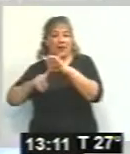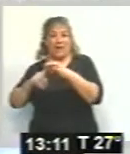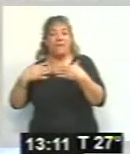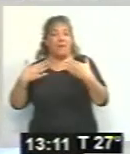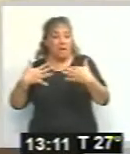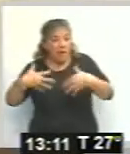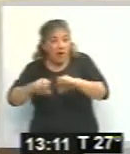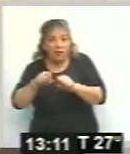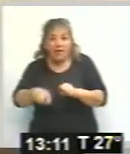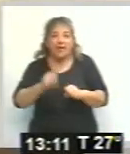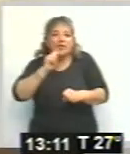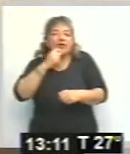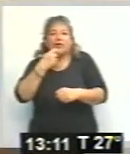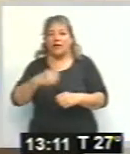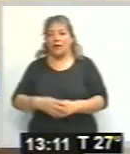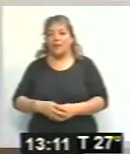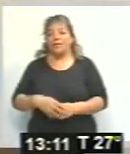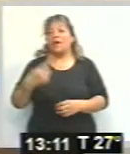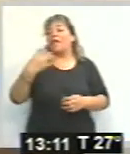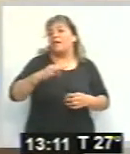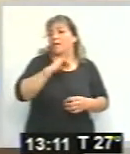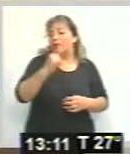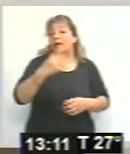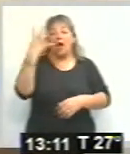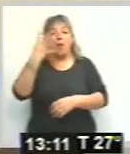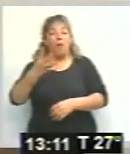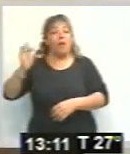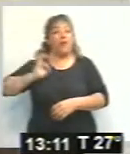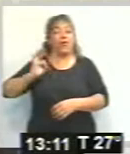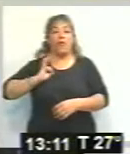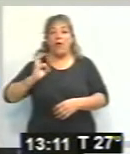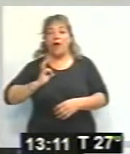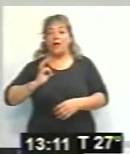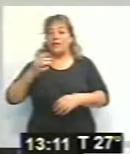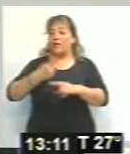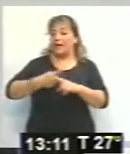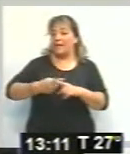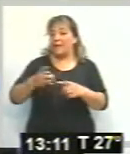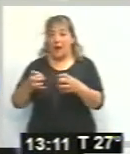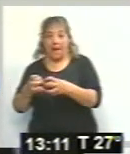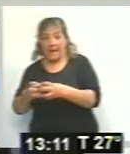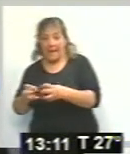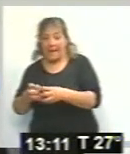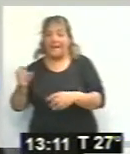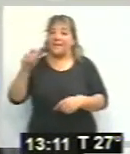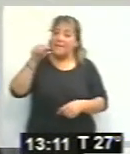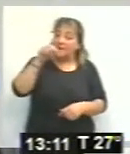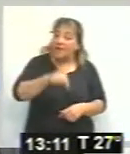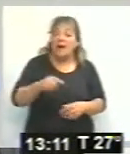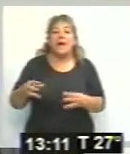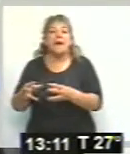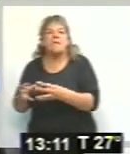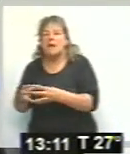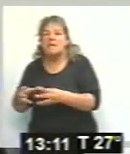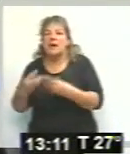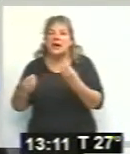exquisiteces Aquí tenemos que hablar que es la cuarta edición de La Papa Andina La Papa Andina